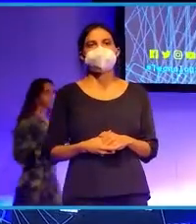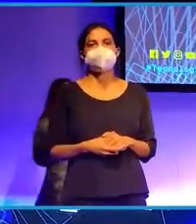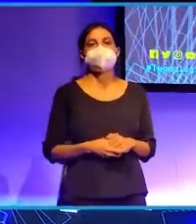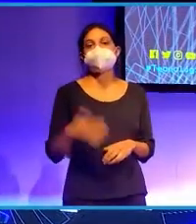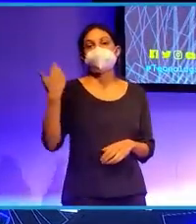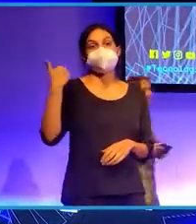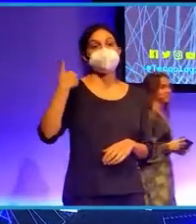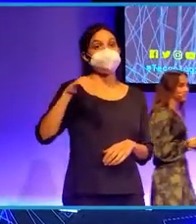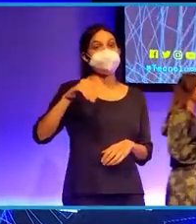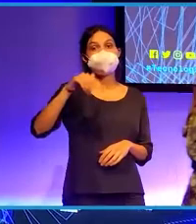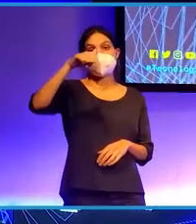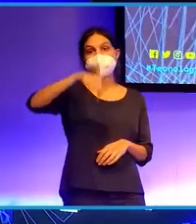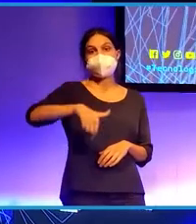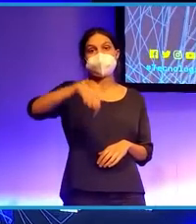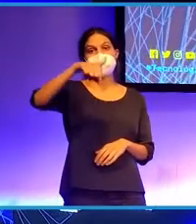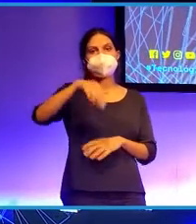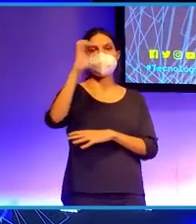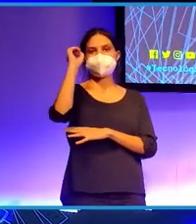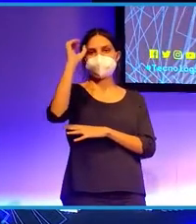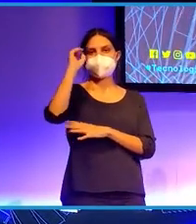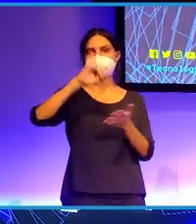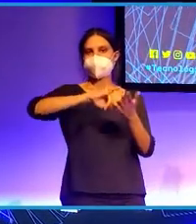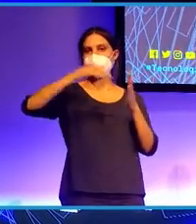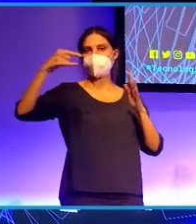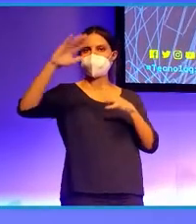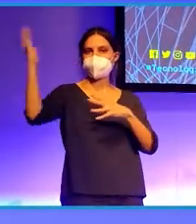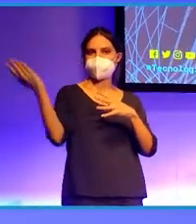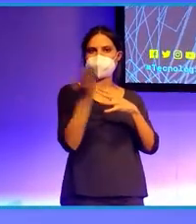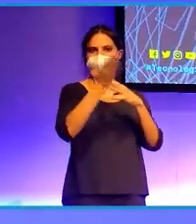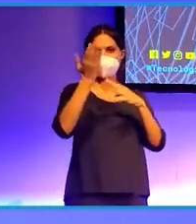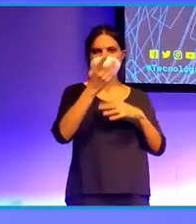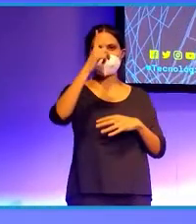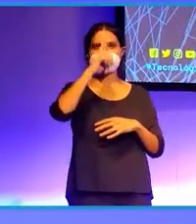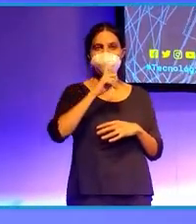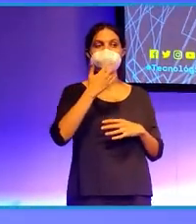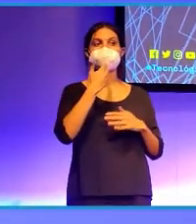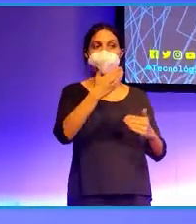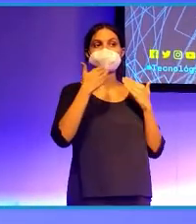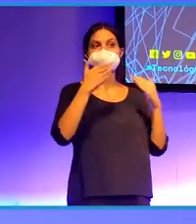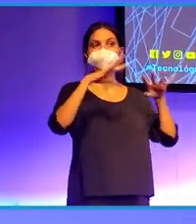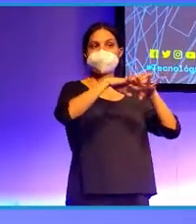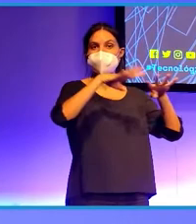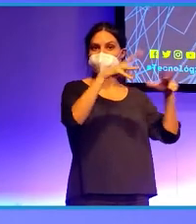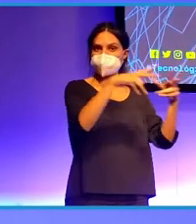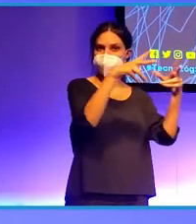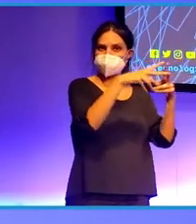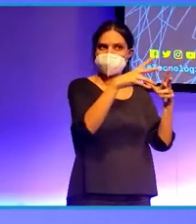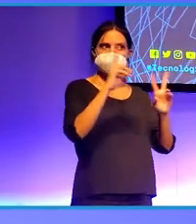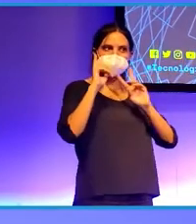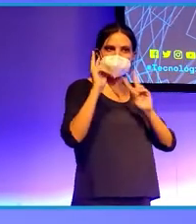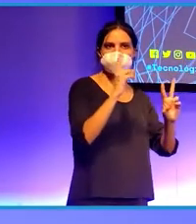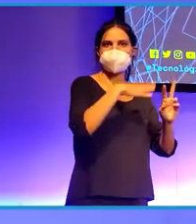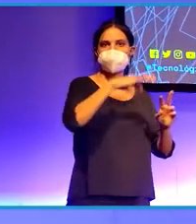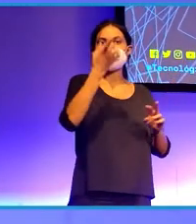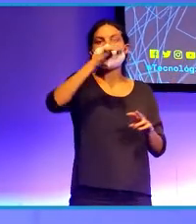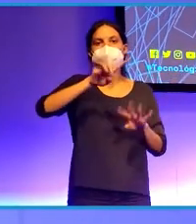Llegamos ya al Ecuador de esta sesión de Tecnológica. Recuerden que pueden seguir el evento a través de nuestras redes sociales e incluso participar con el hashtag